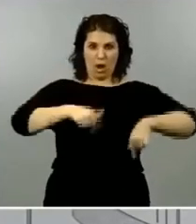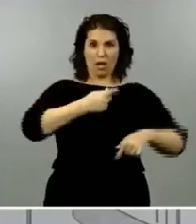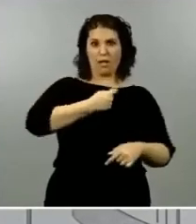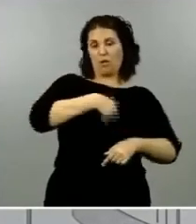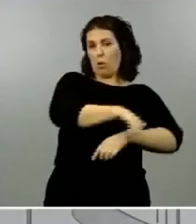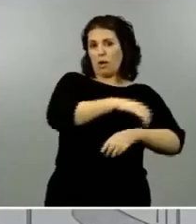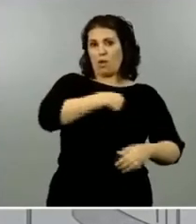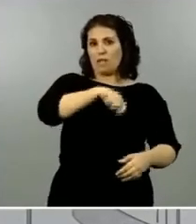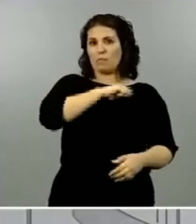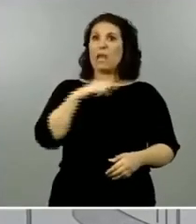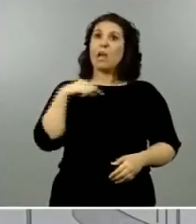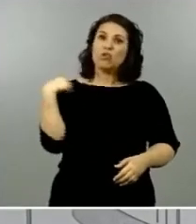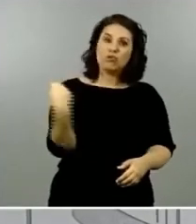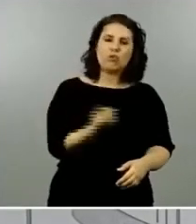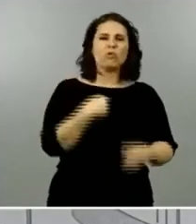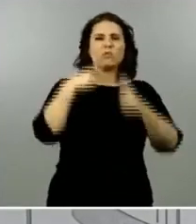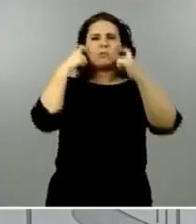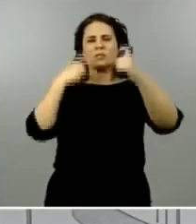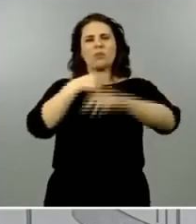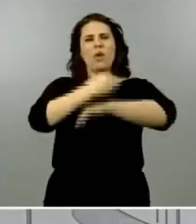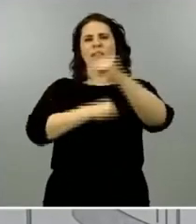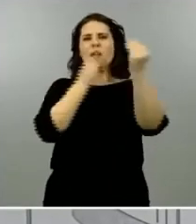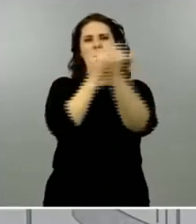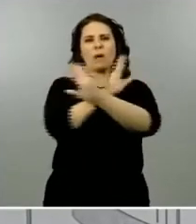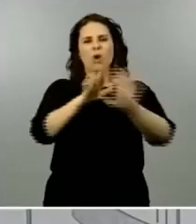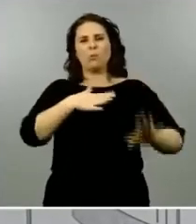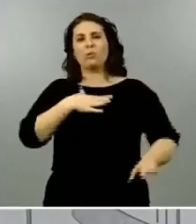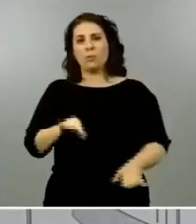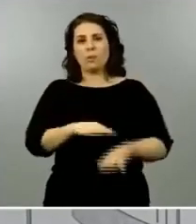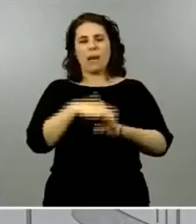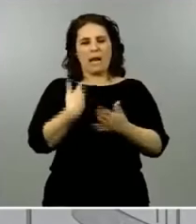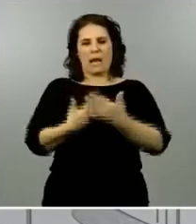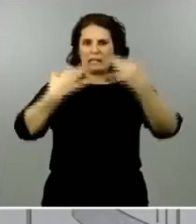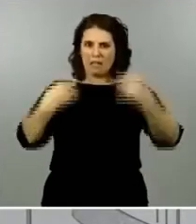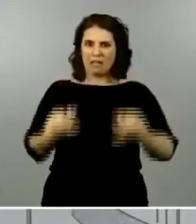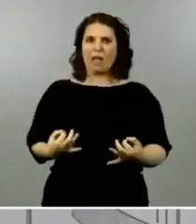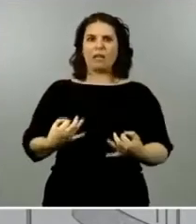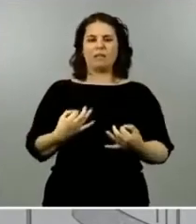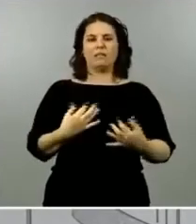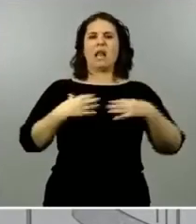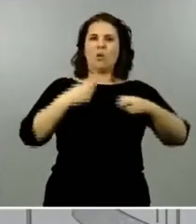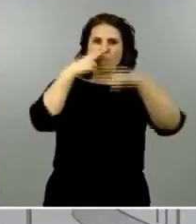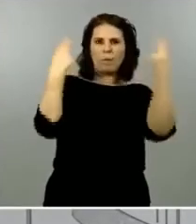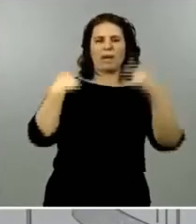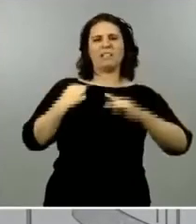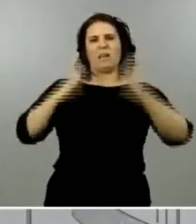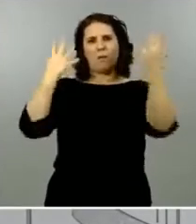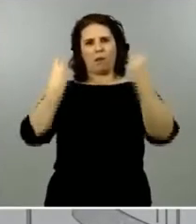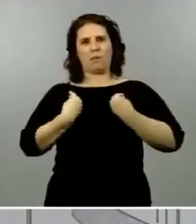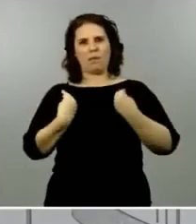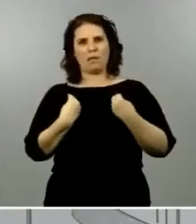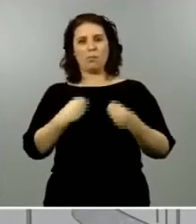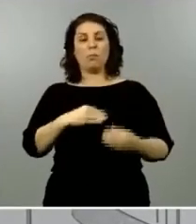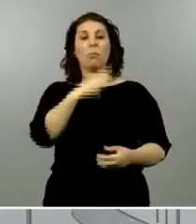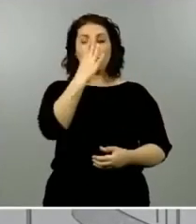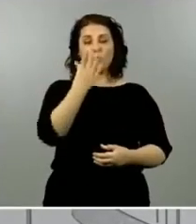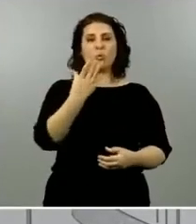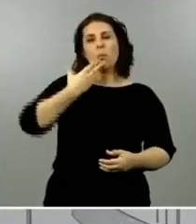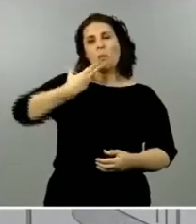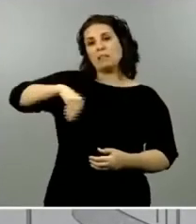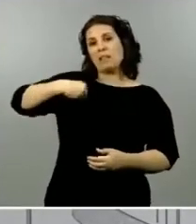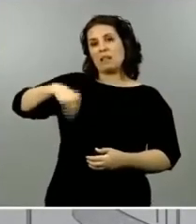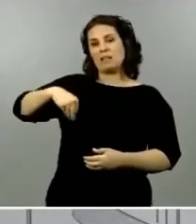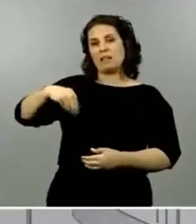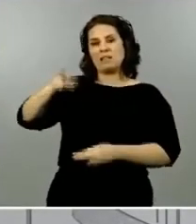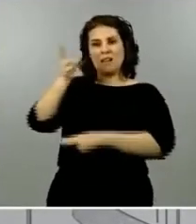y dar lo mejor de nosotros mismos para salvar vidas y garantizar la salud pública y por tanto tanto el presidente de la Generalitat de Cataluña como la